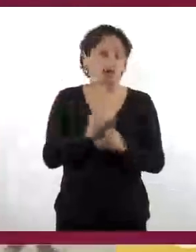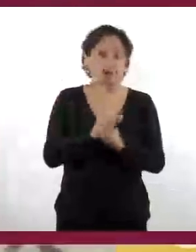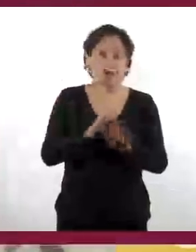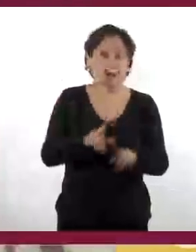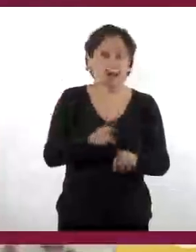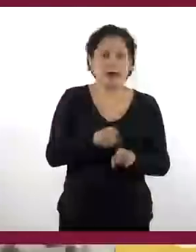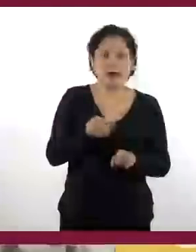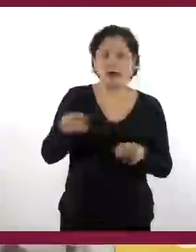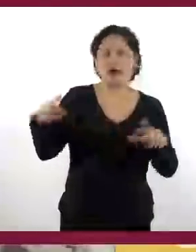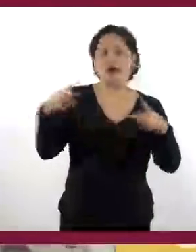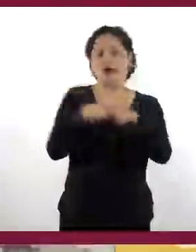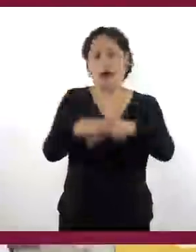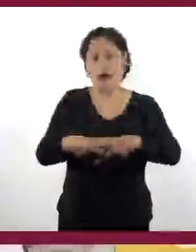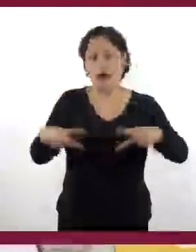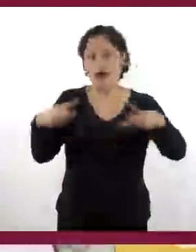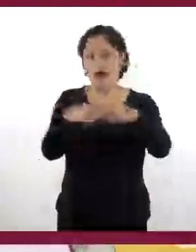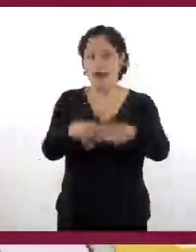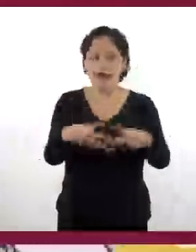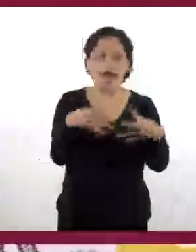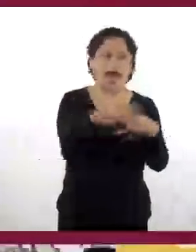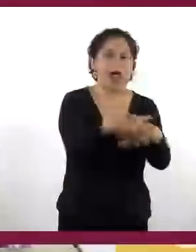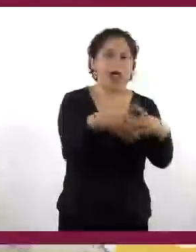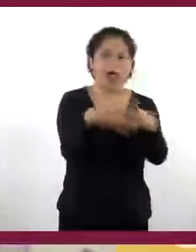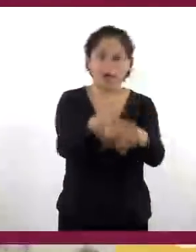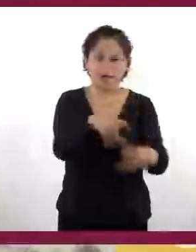bandas, por estos territorios de subsistencia.